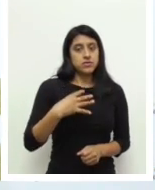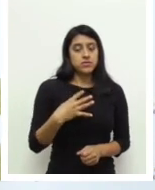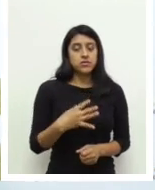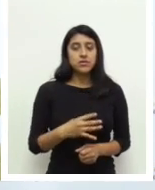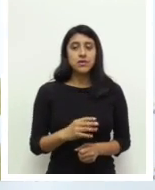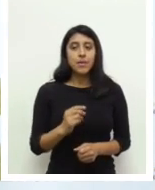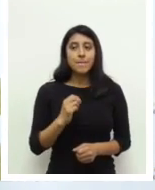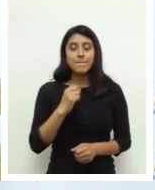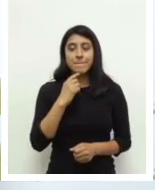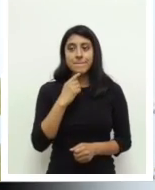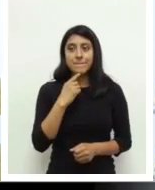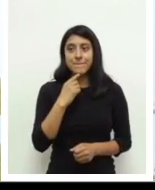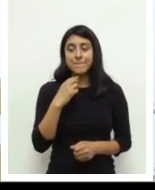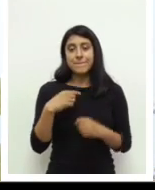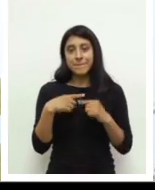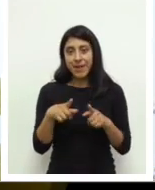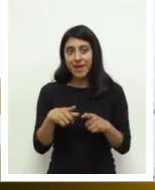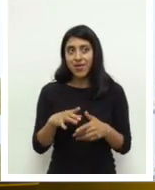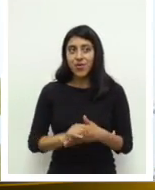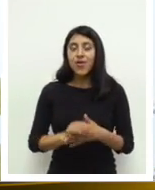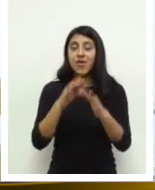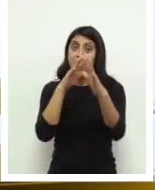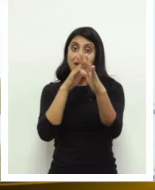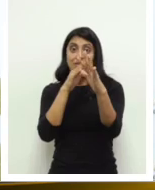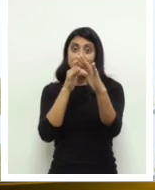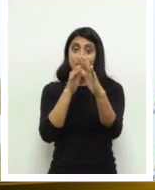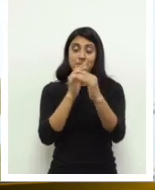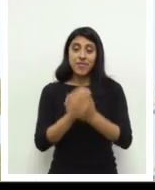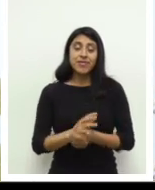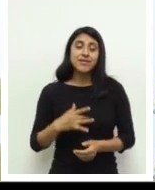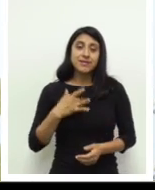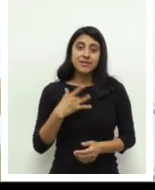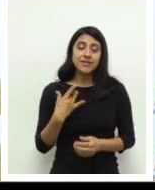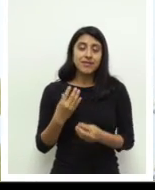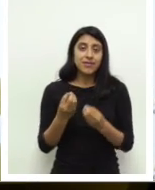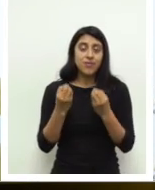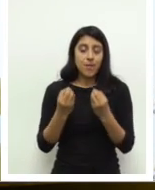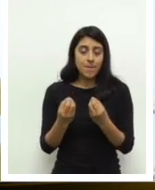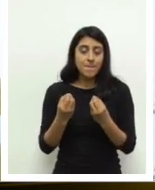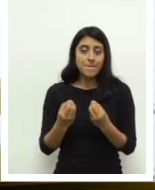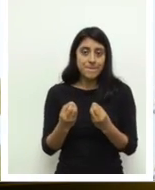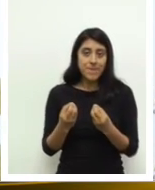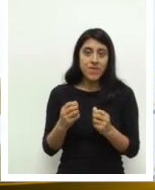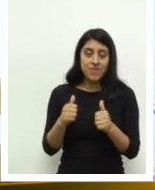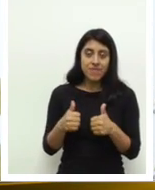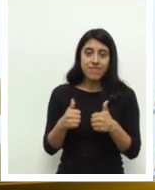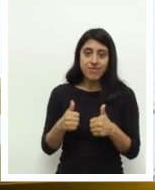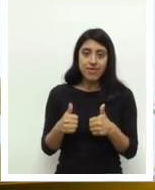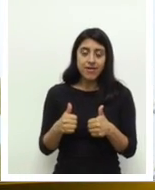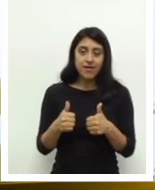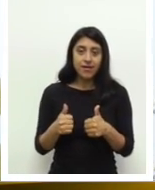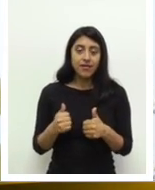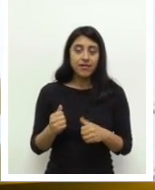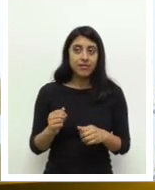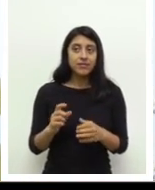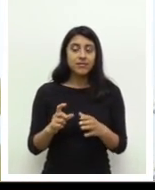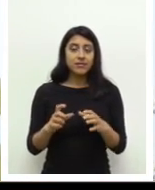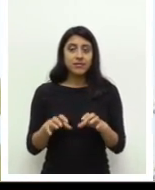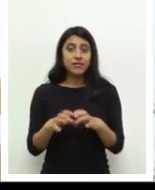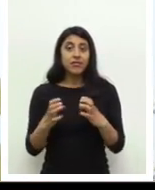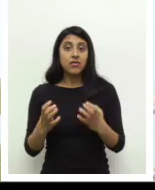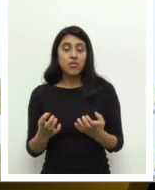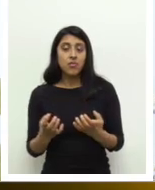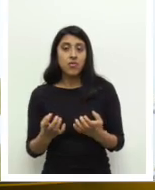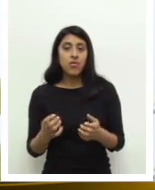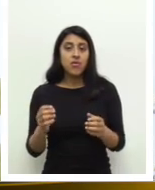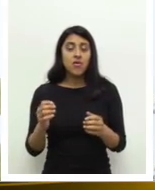los vientos, la trompeta, me he sentido muy bien como muchos grupos, como muchas bandas han